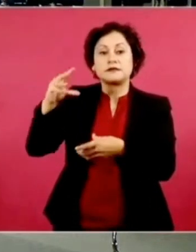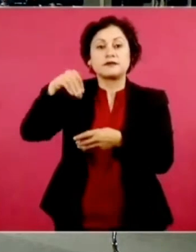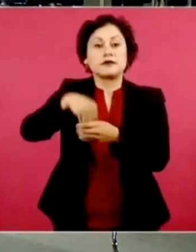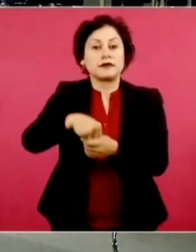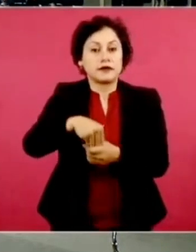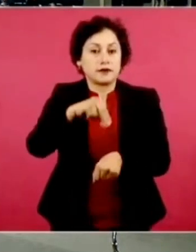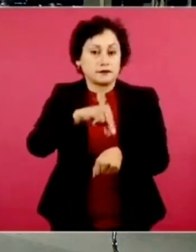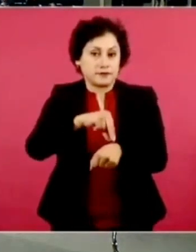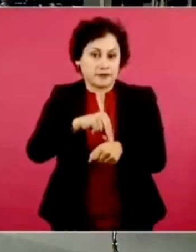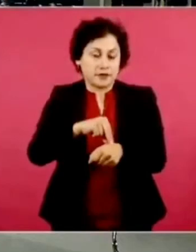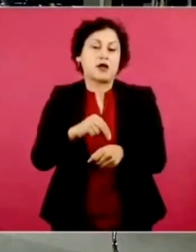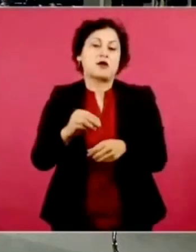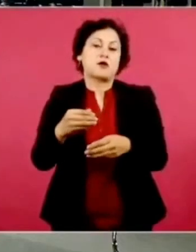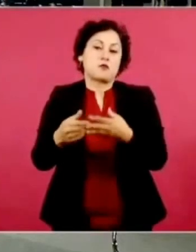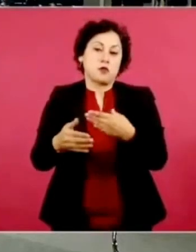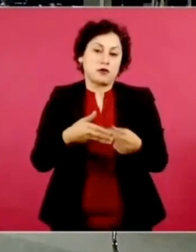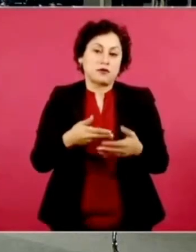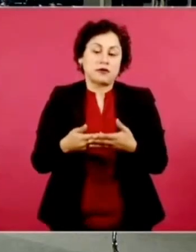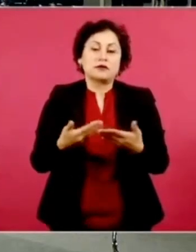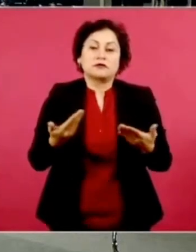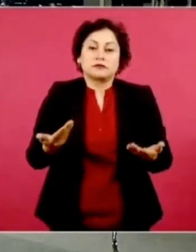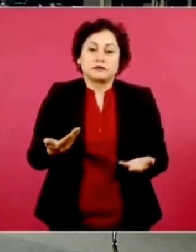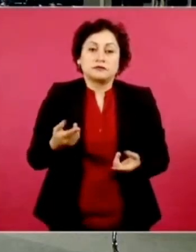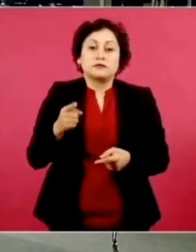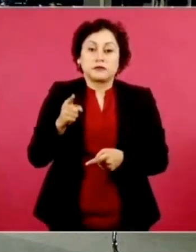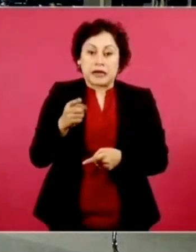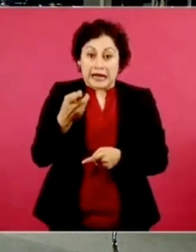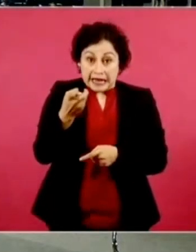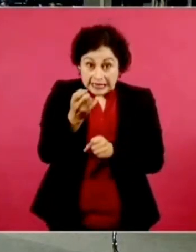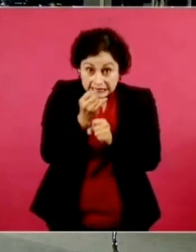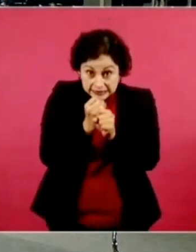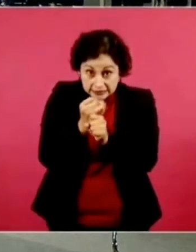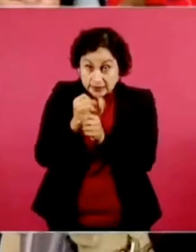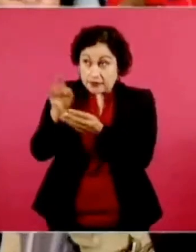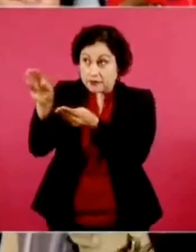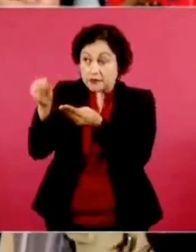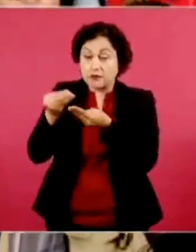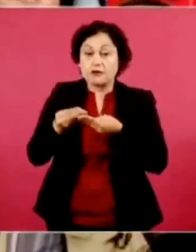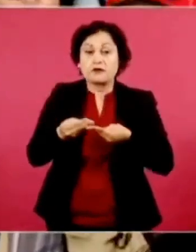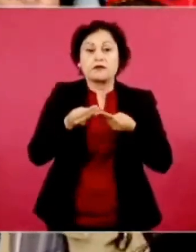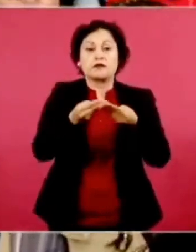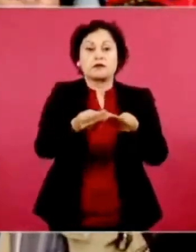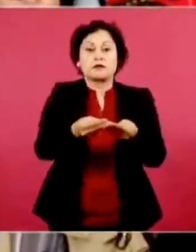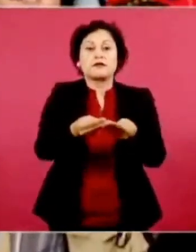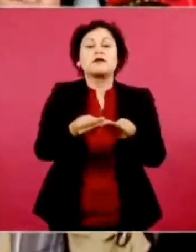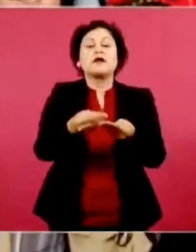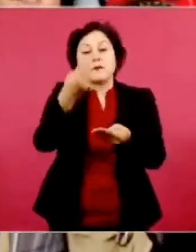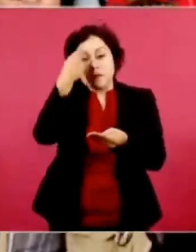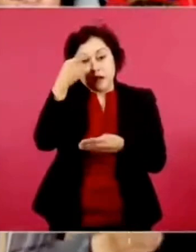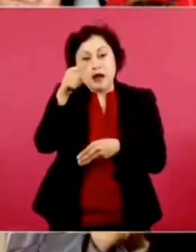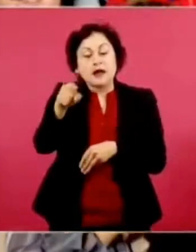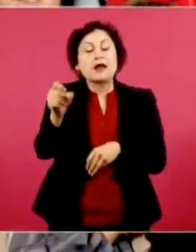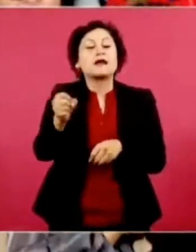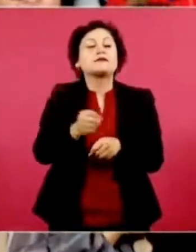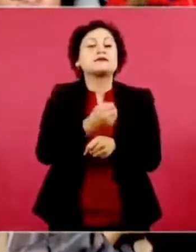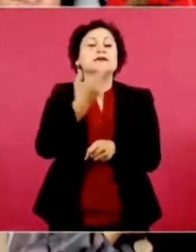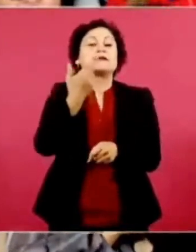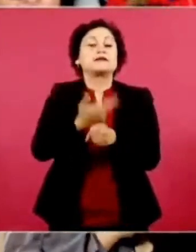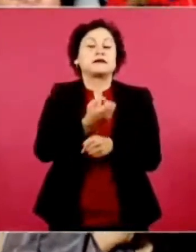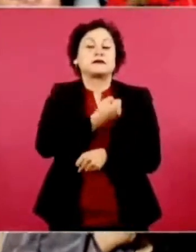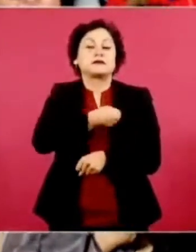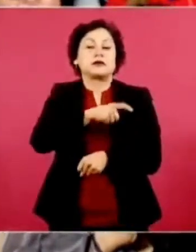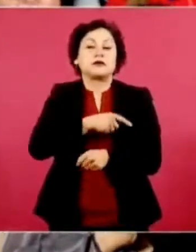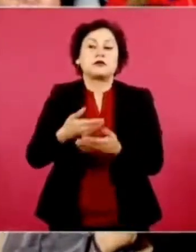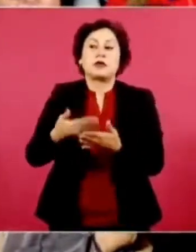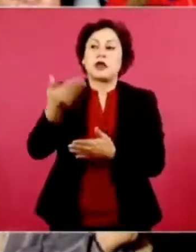instrucciones de usted, se lo entregué personalmente al secretario de Salud en diciembre del 2021, quien desde entonces